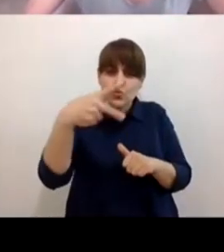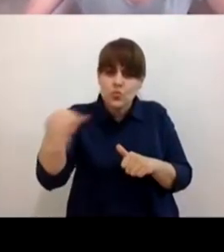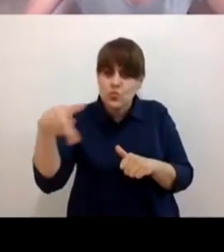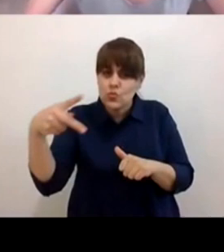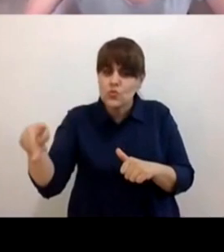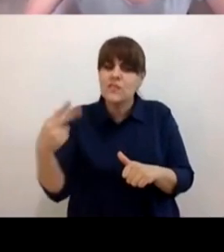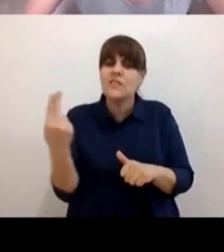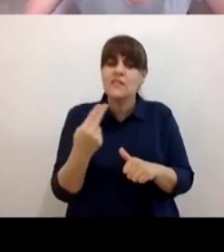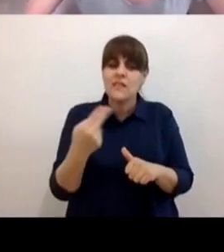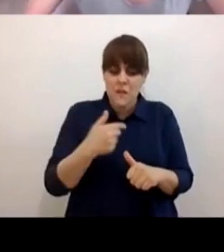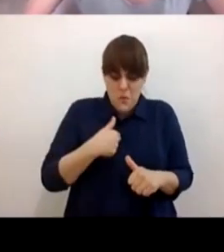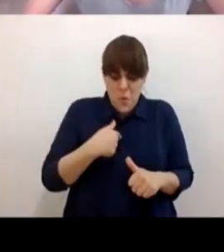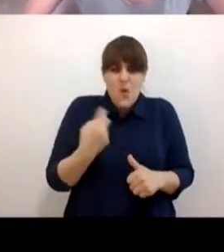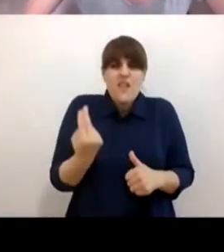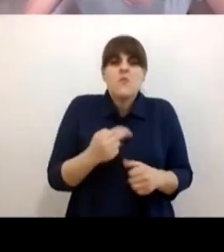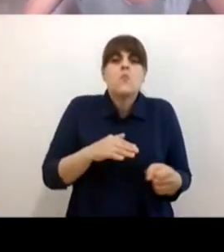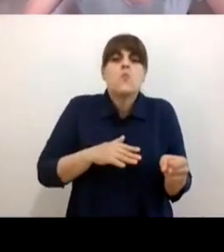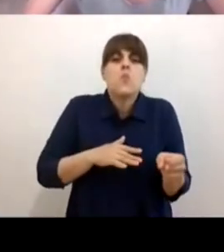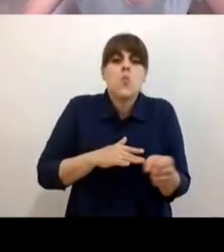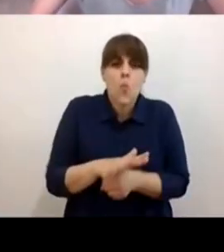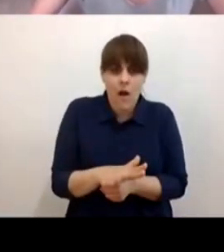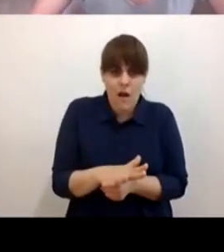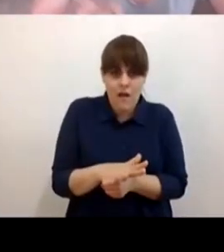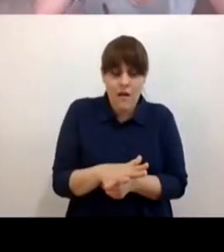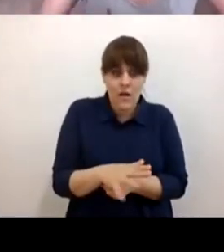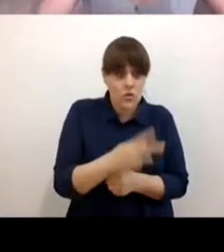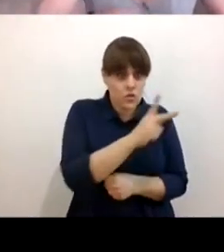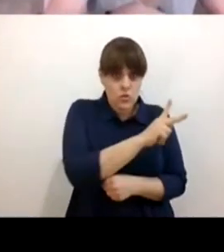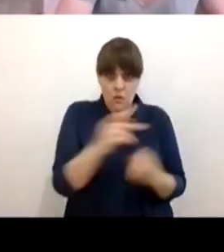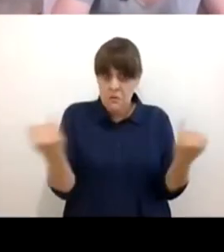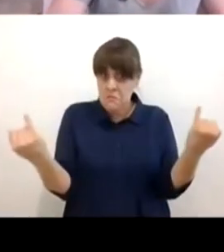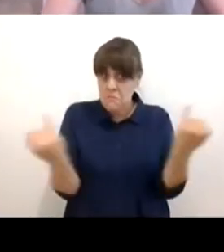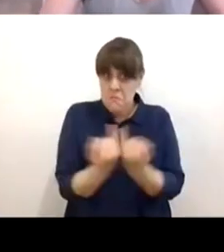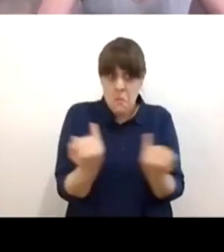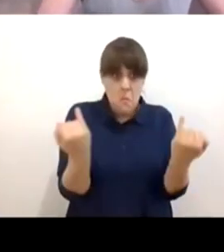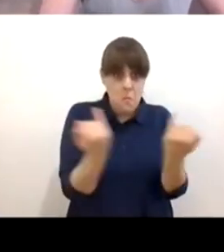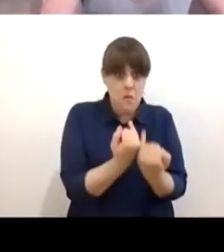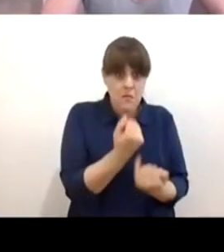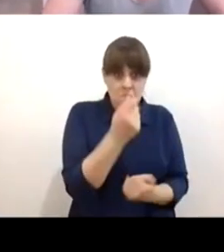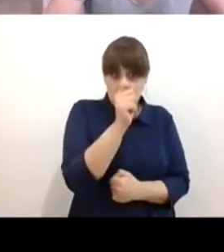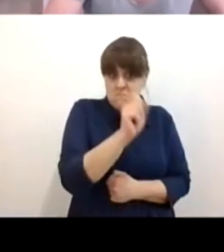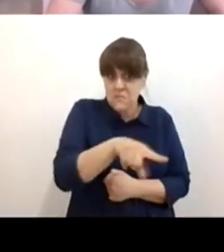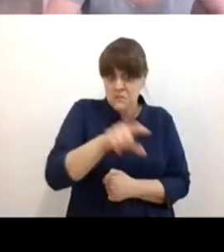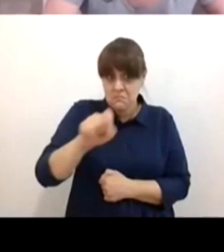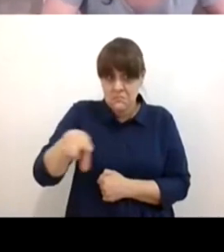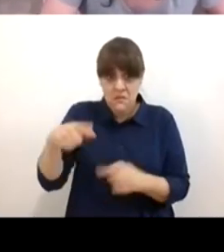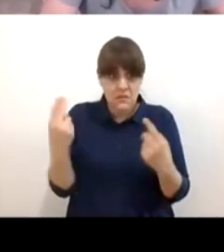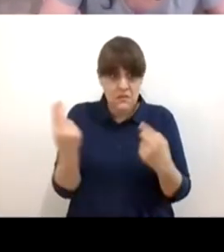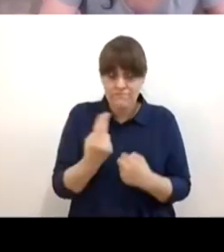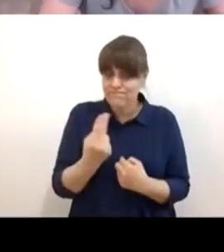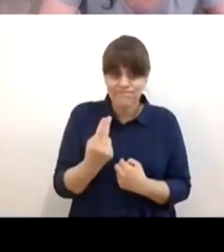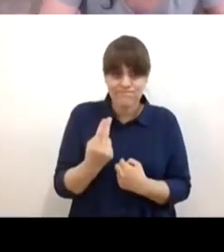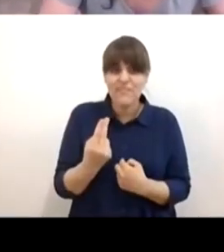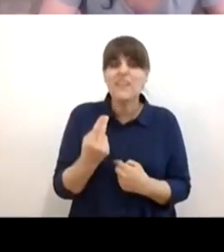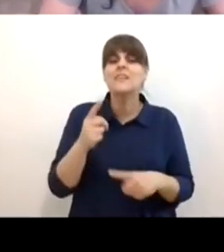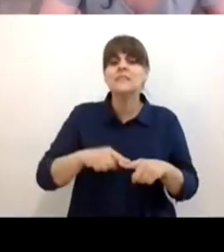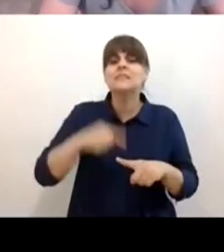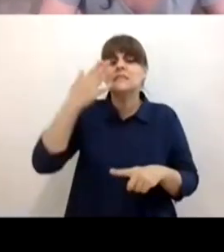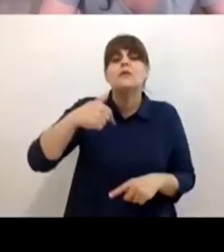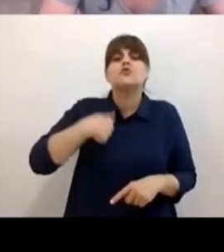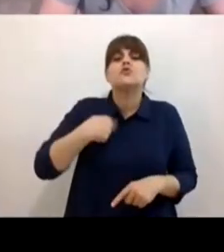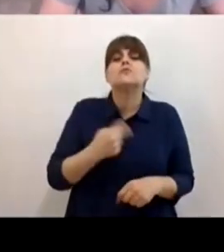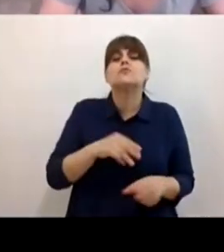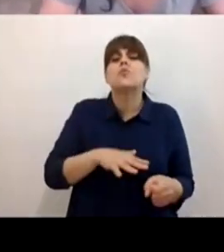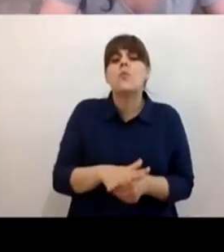este momento las necesidades no son iguales y muchas veces nadie sabe mejor lo que necesito que yo